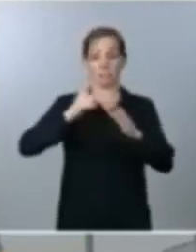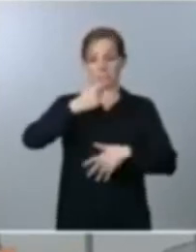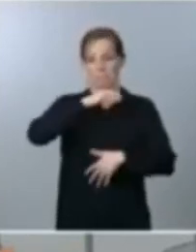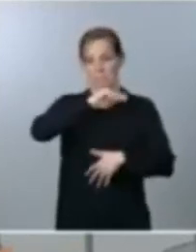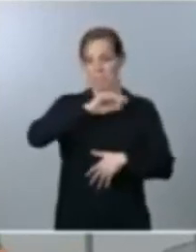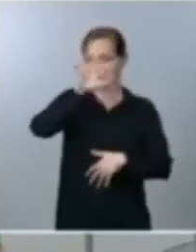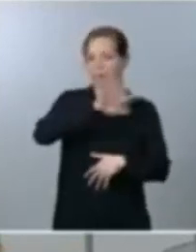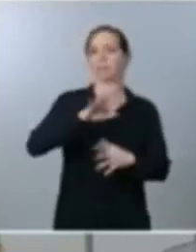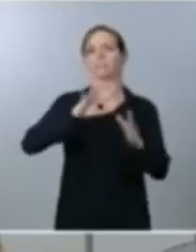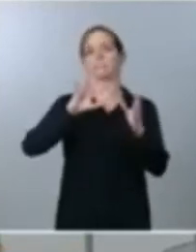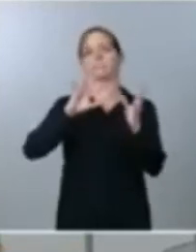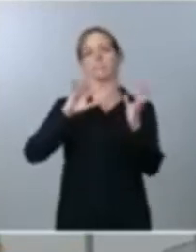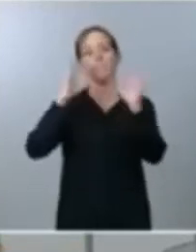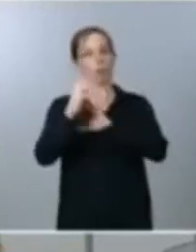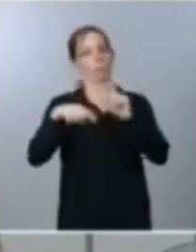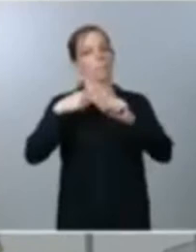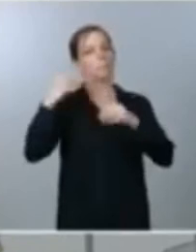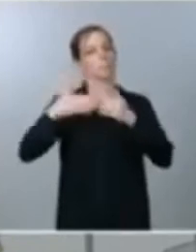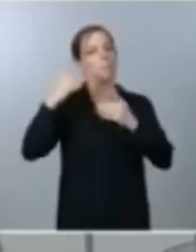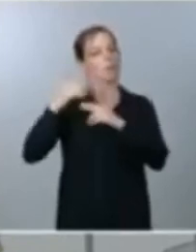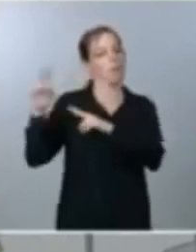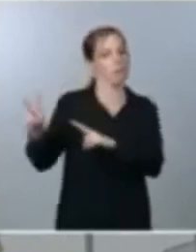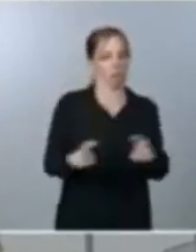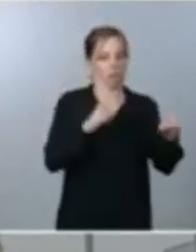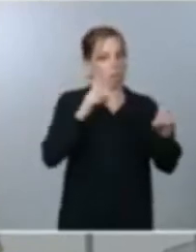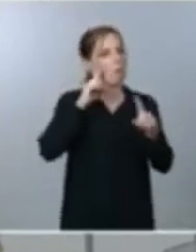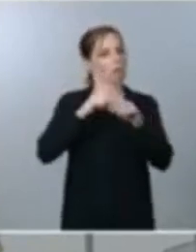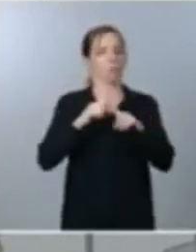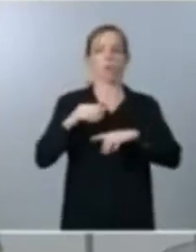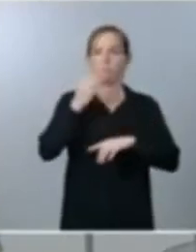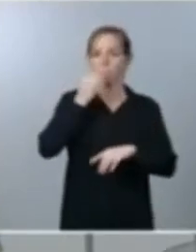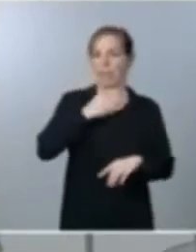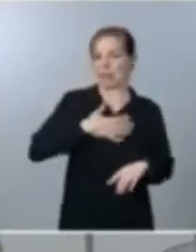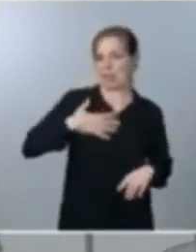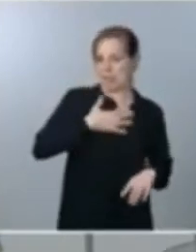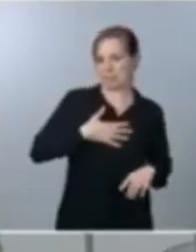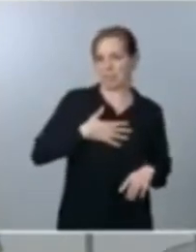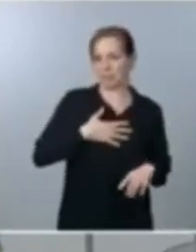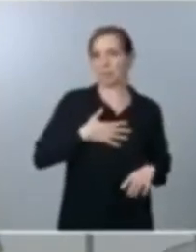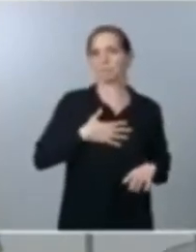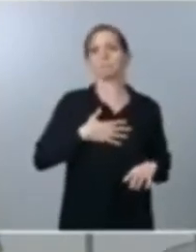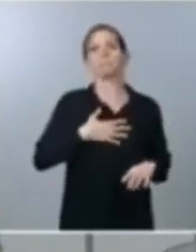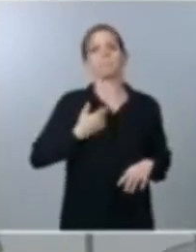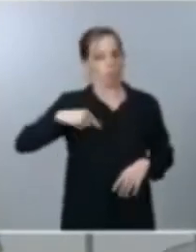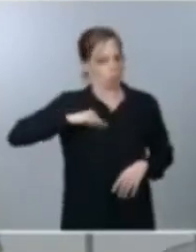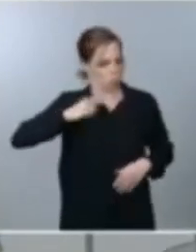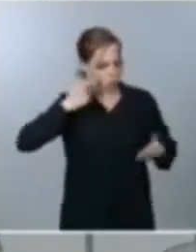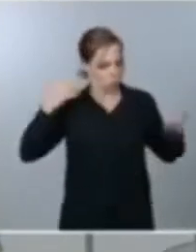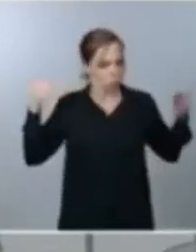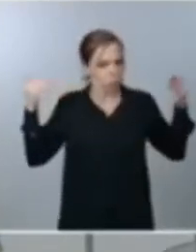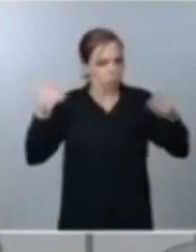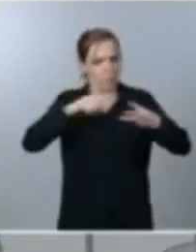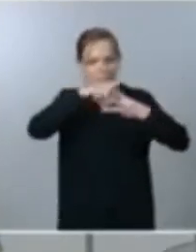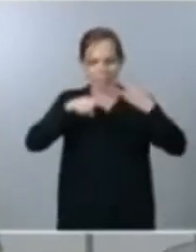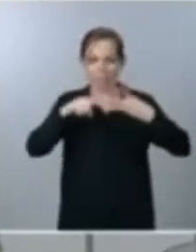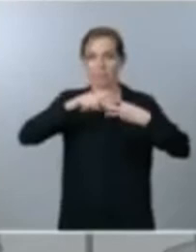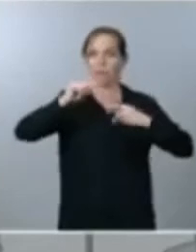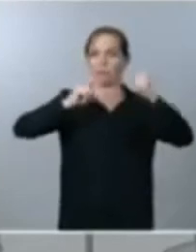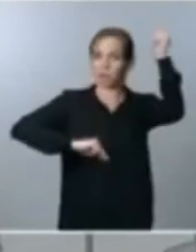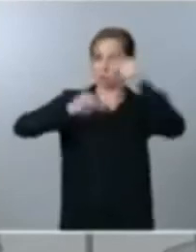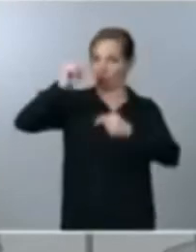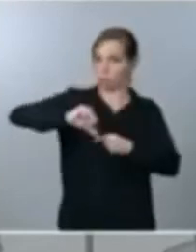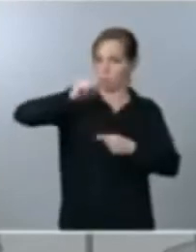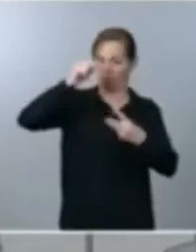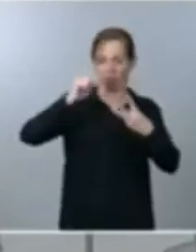nuestro estado del bienestar esto es en lo que está el gobierno empeñado centrado en la aprobación de los presupuestos en dar estabilidad a la